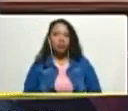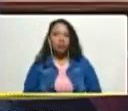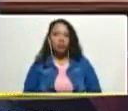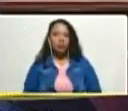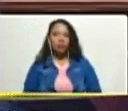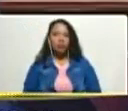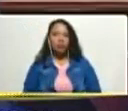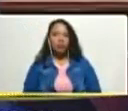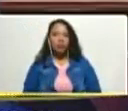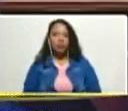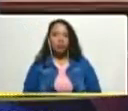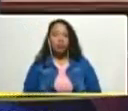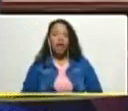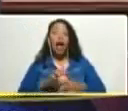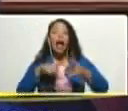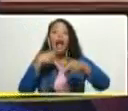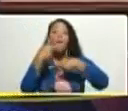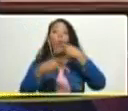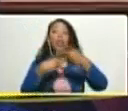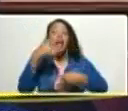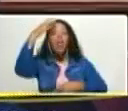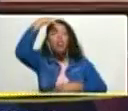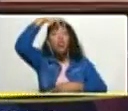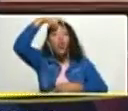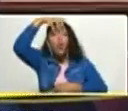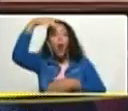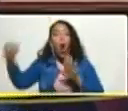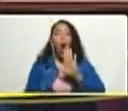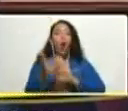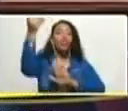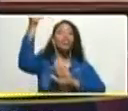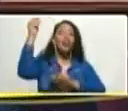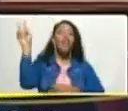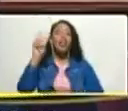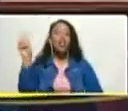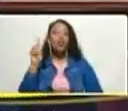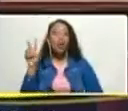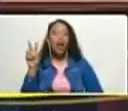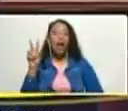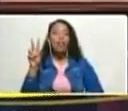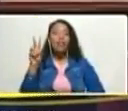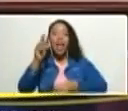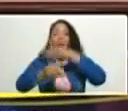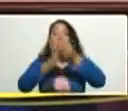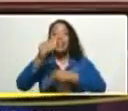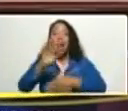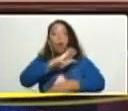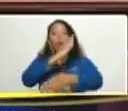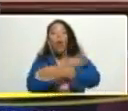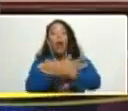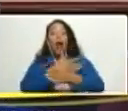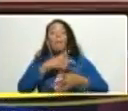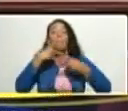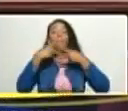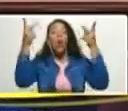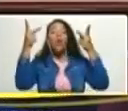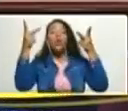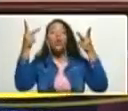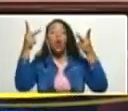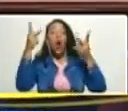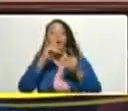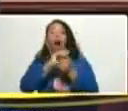la política trumpista contra Venezuela de asaltar los poderes públicos de